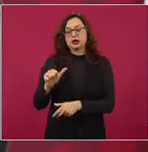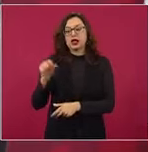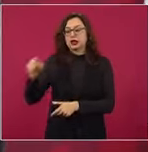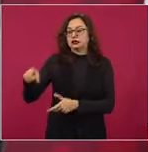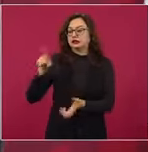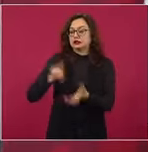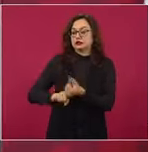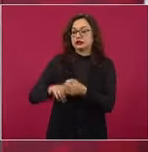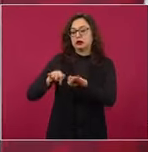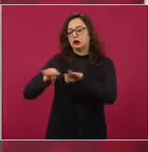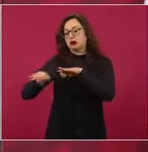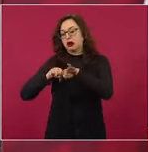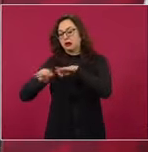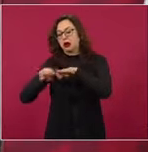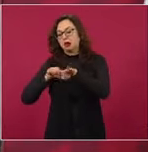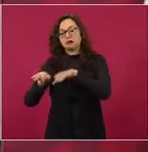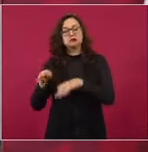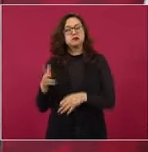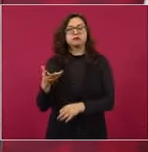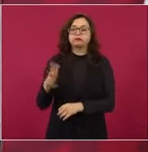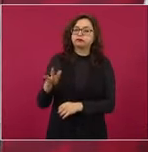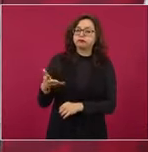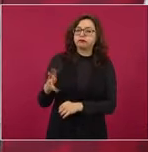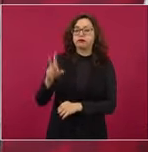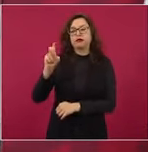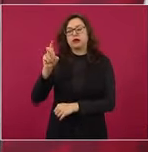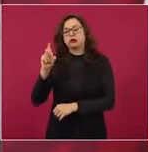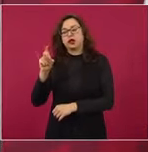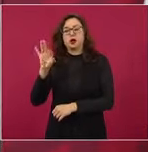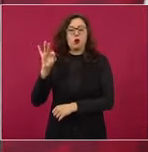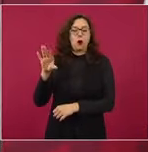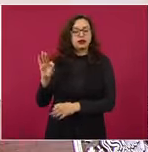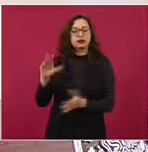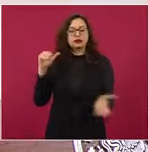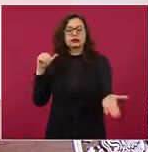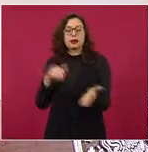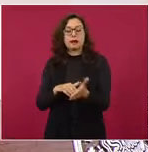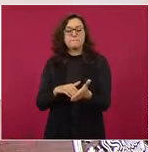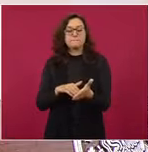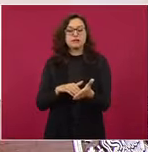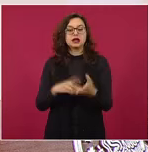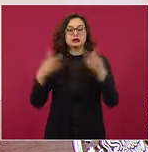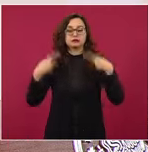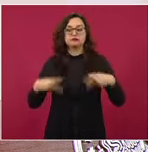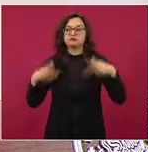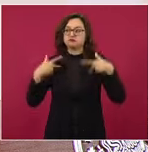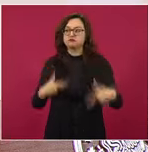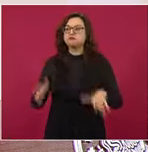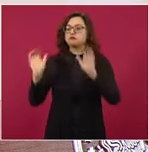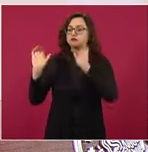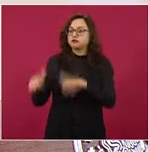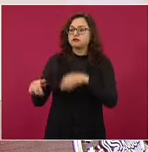30, 40 mil personas.